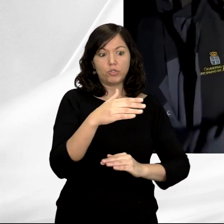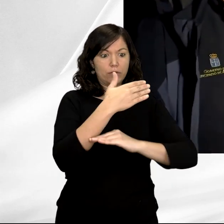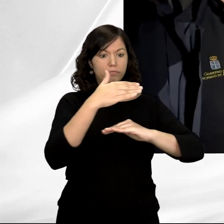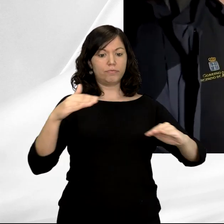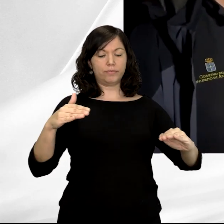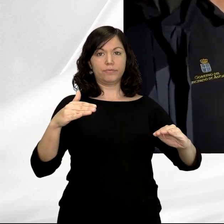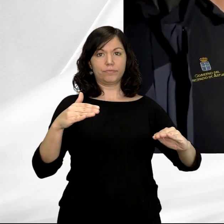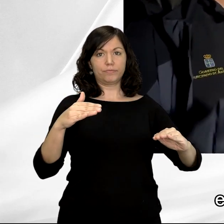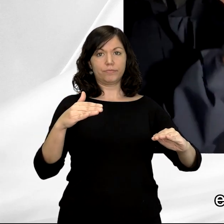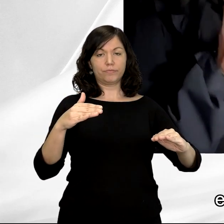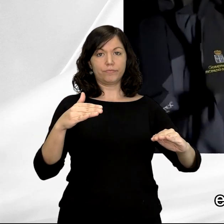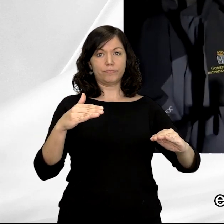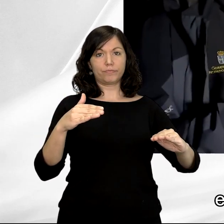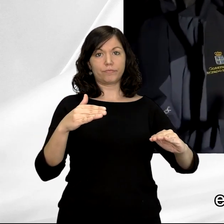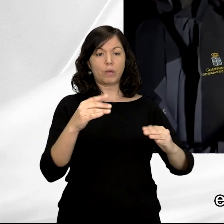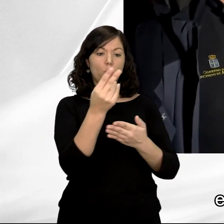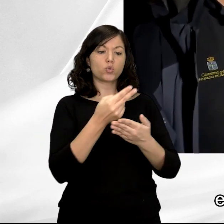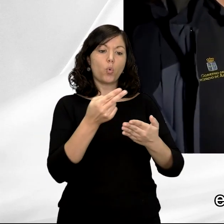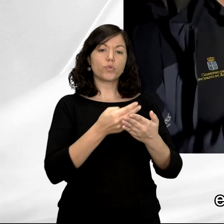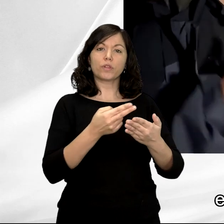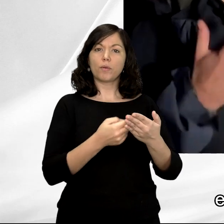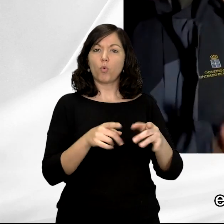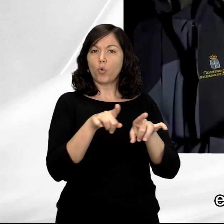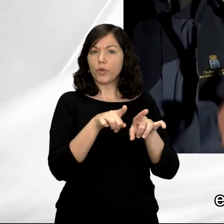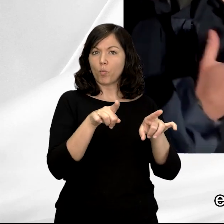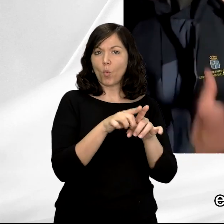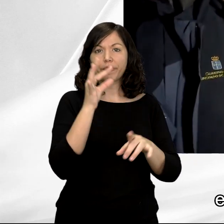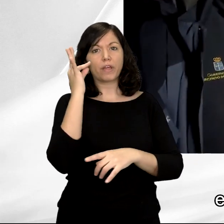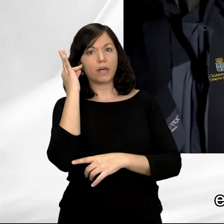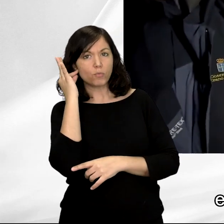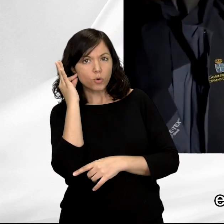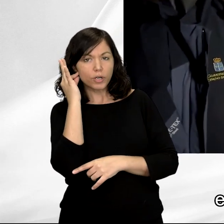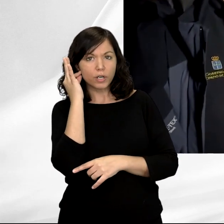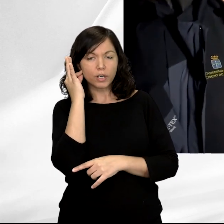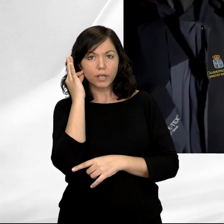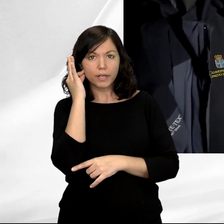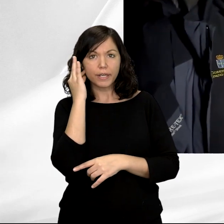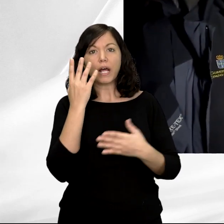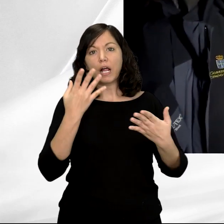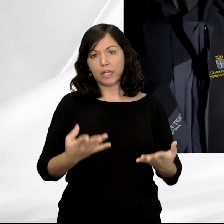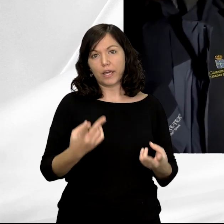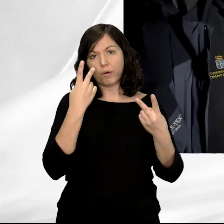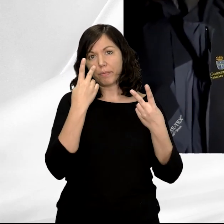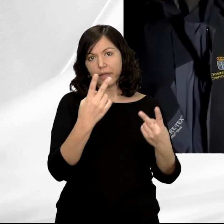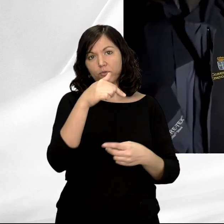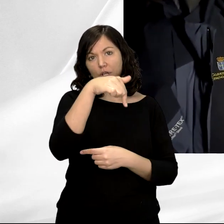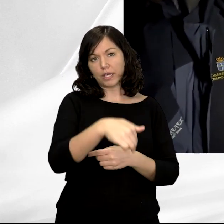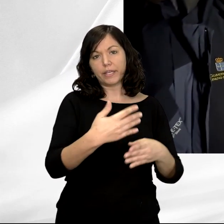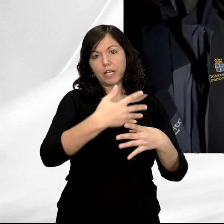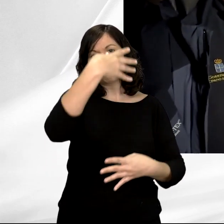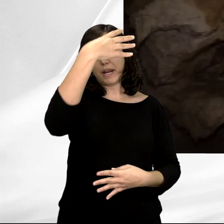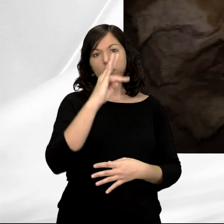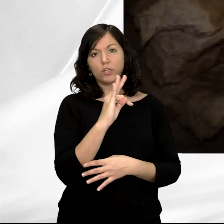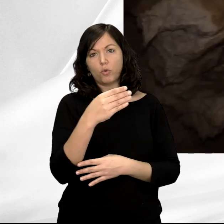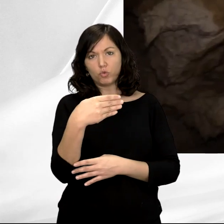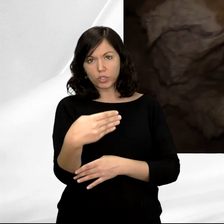zona del sexo de la mujer, con un dibujo prácticamente idéntico, estereotipado, absolutamente convencional, al que vamos a ver reproducido en las paredes de Tito